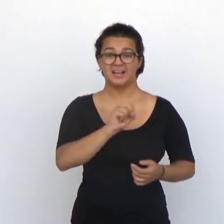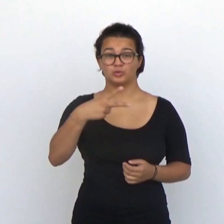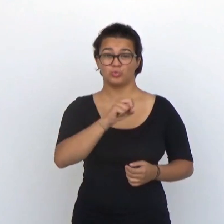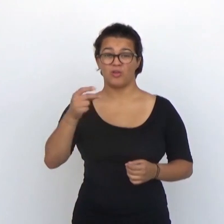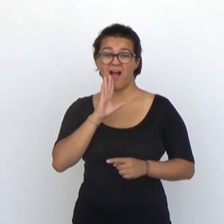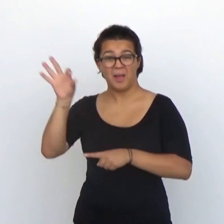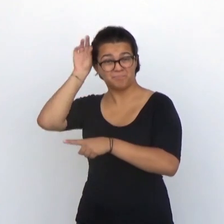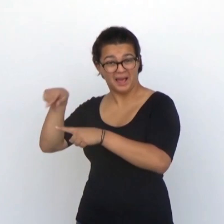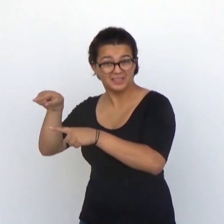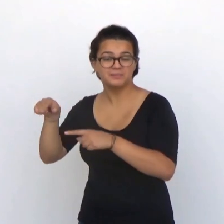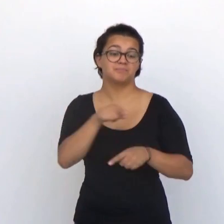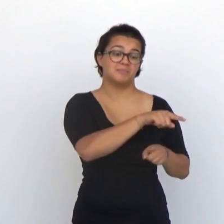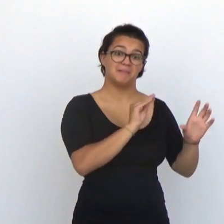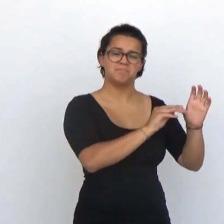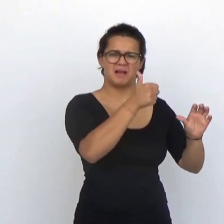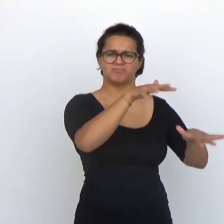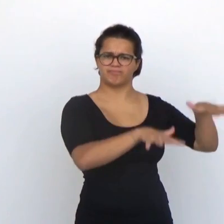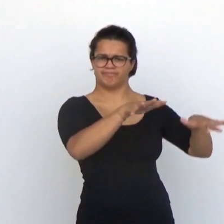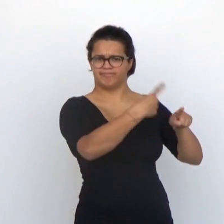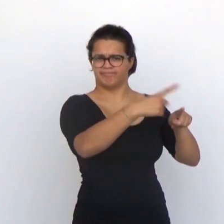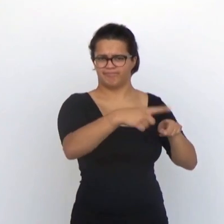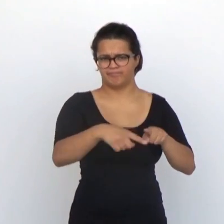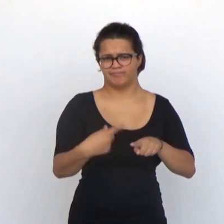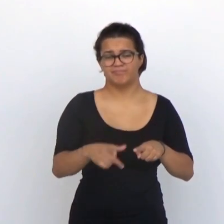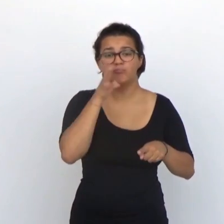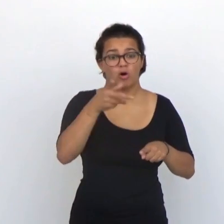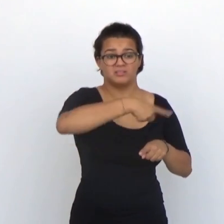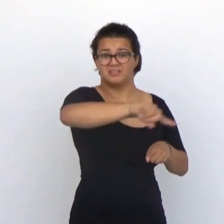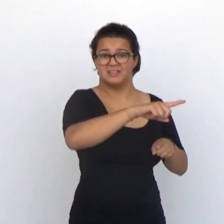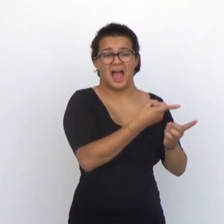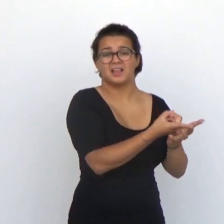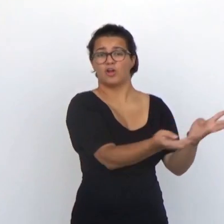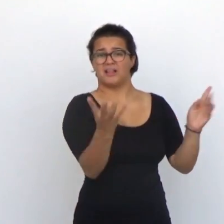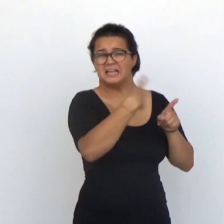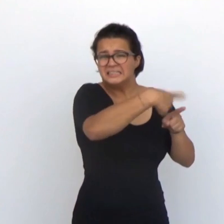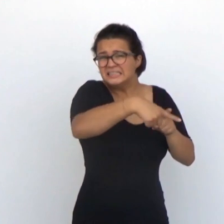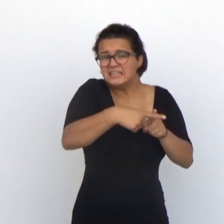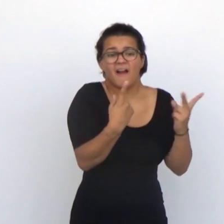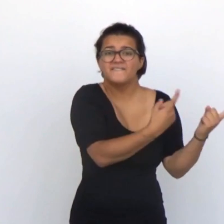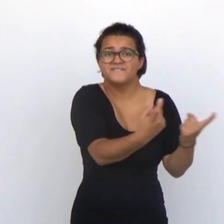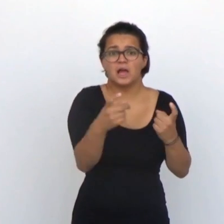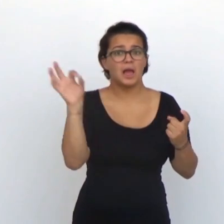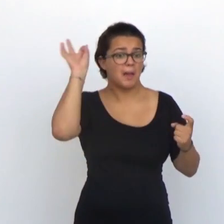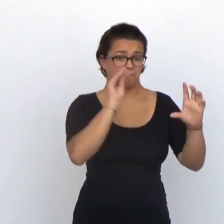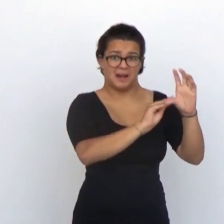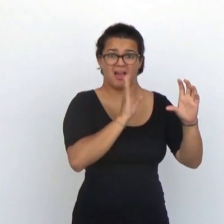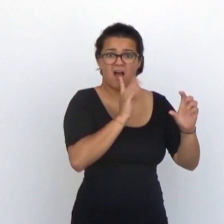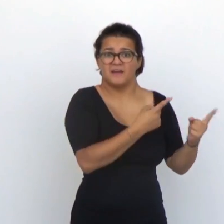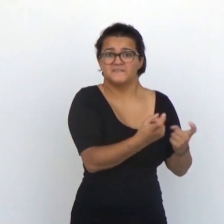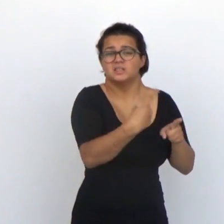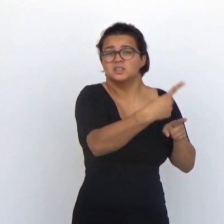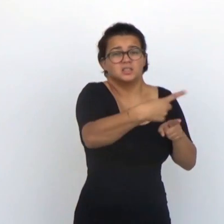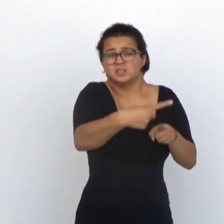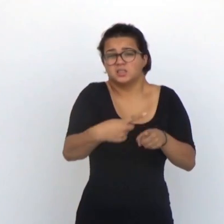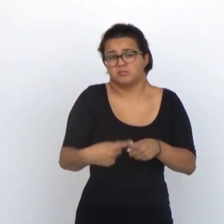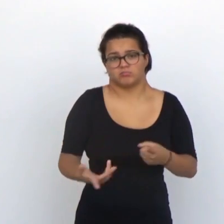general los resultados son más variables que los de los implantes cocleares lo que sin duda refleja la enorme heterogeneidad en las condiciones médicas que llevaron